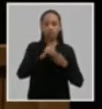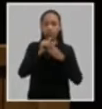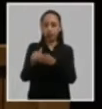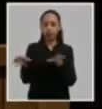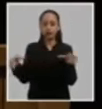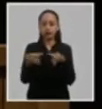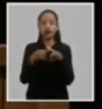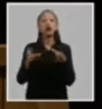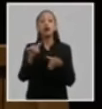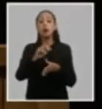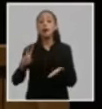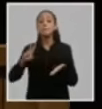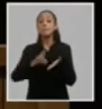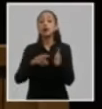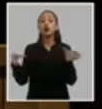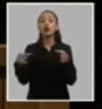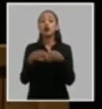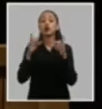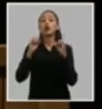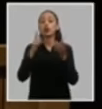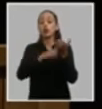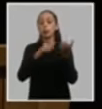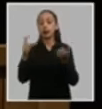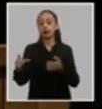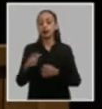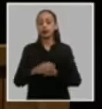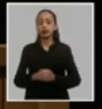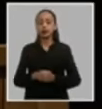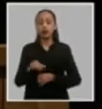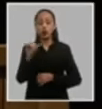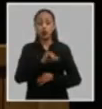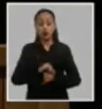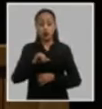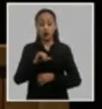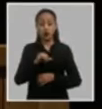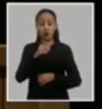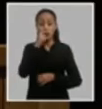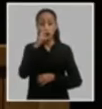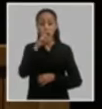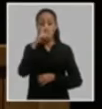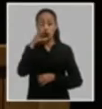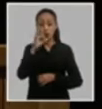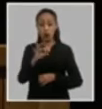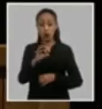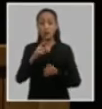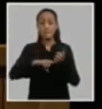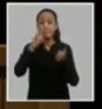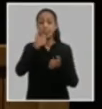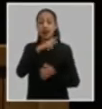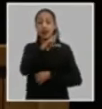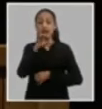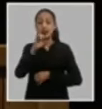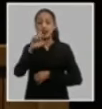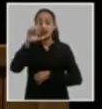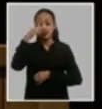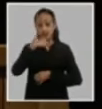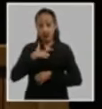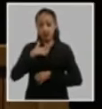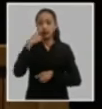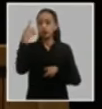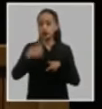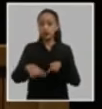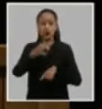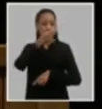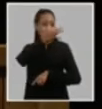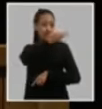miembro del buro político de nuestro partido los compañeros Bruno Rodríguez Parrilla Miriam Nicado García y los generales de